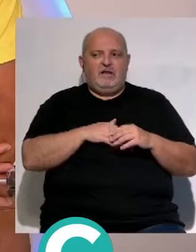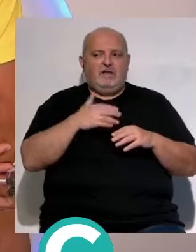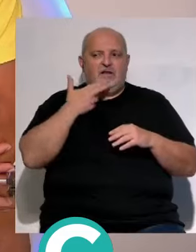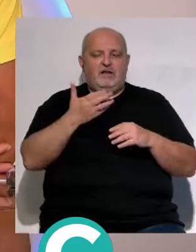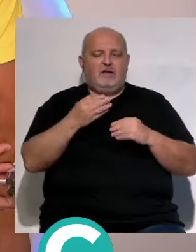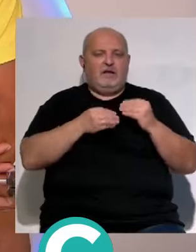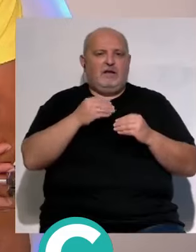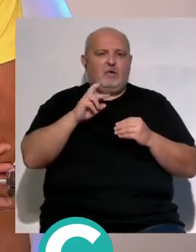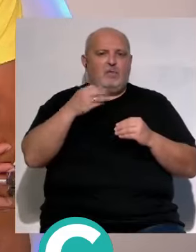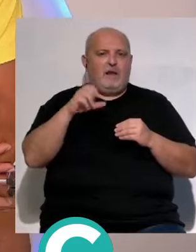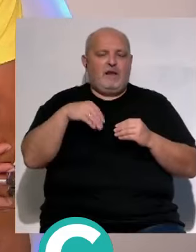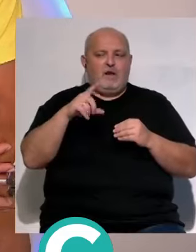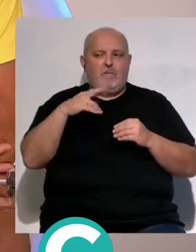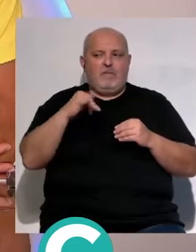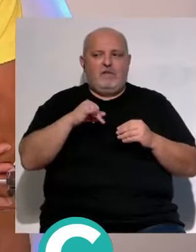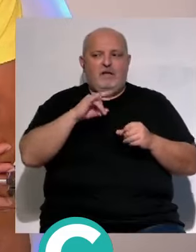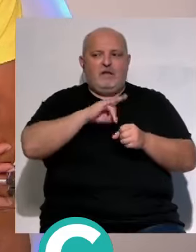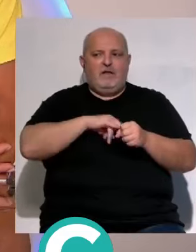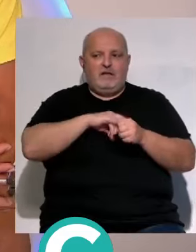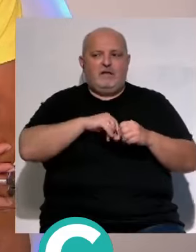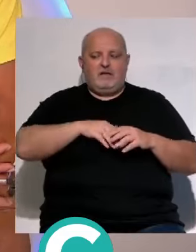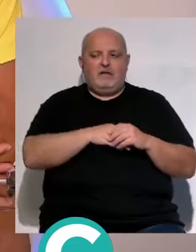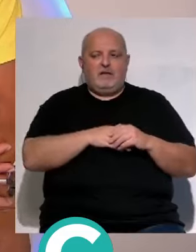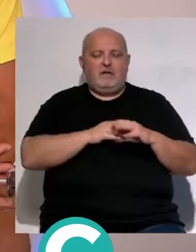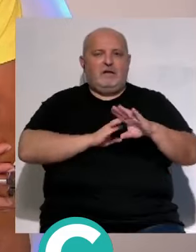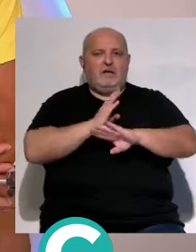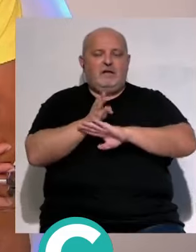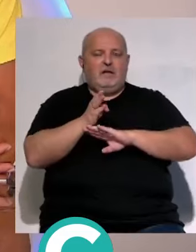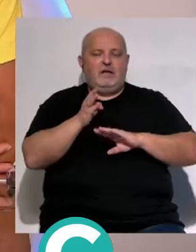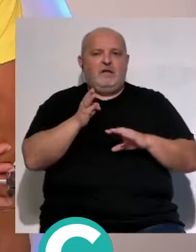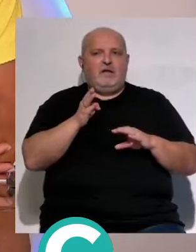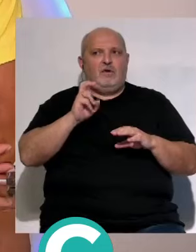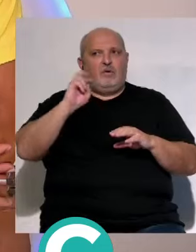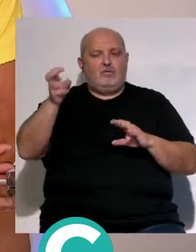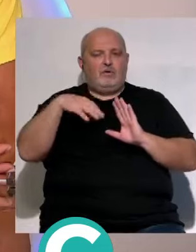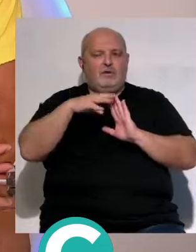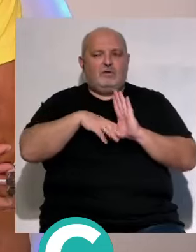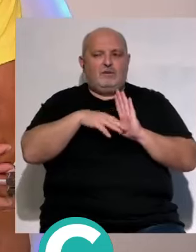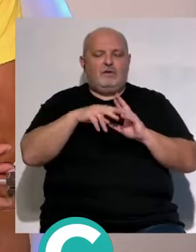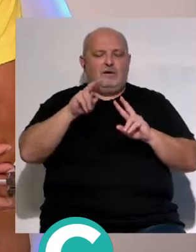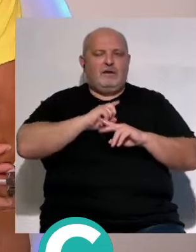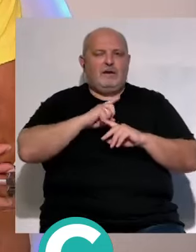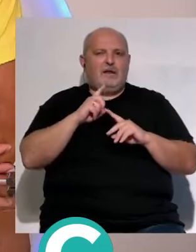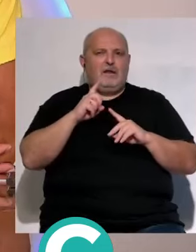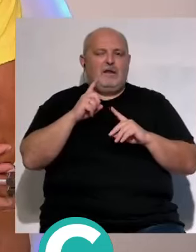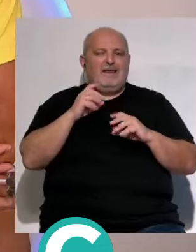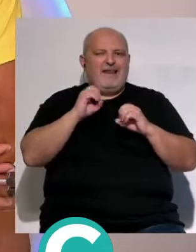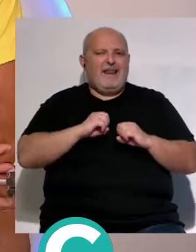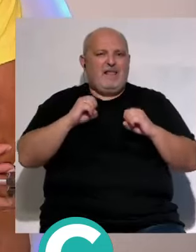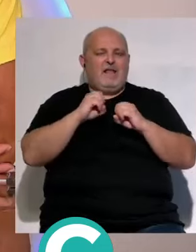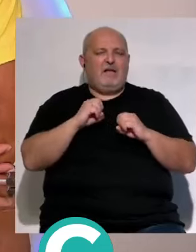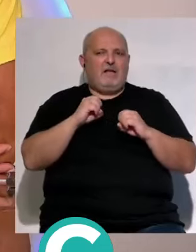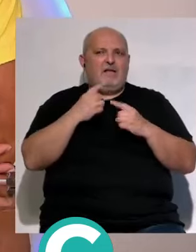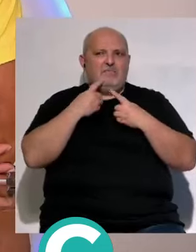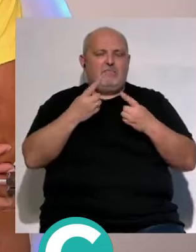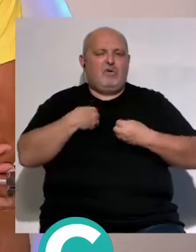permiso a Rubén López que voy todo el lunes y cuando he ido con Ignacio de la Varga también a mi nadie me ha puesto ningún problema